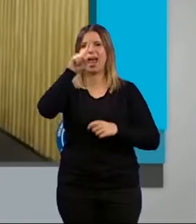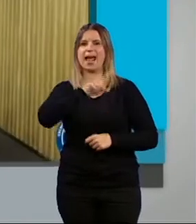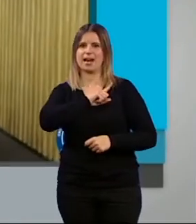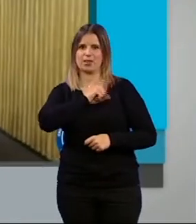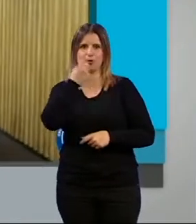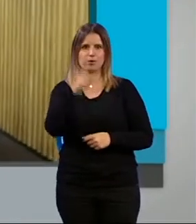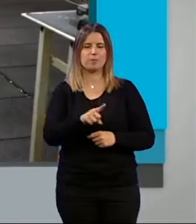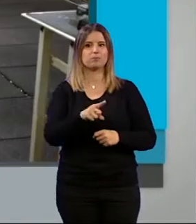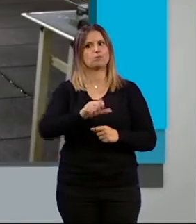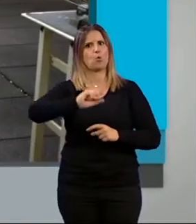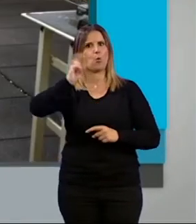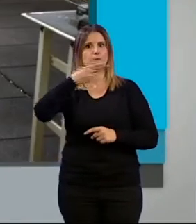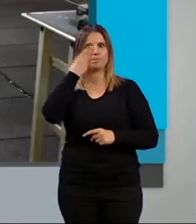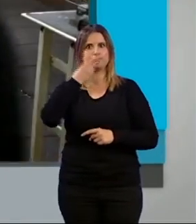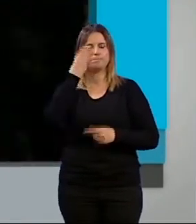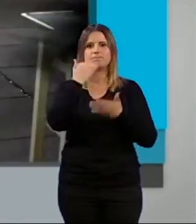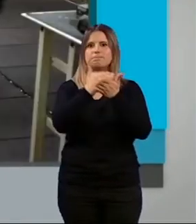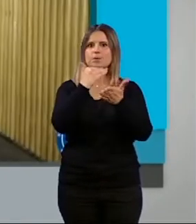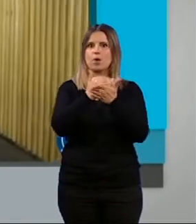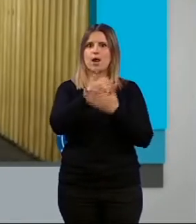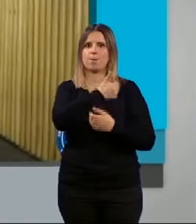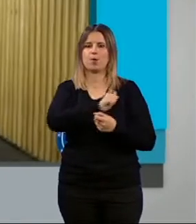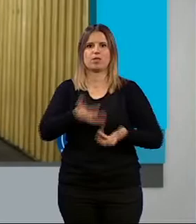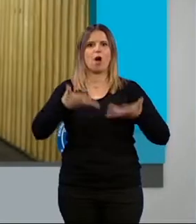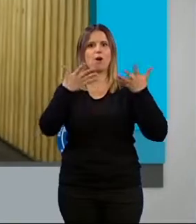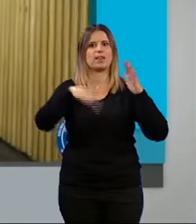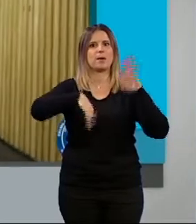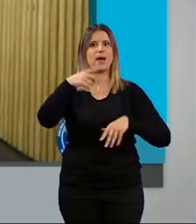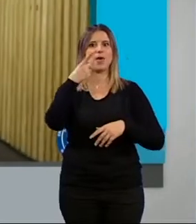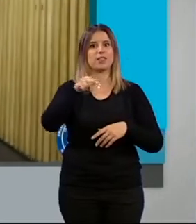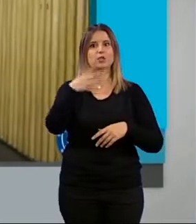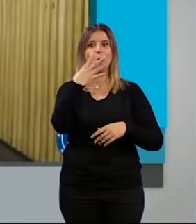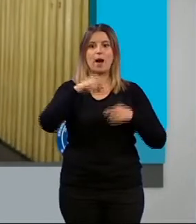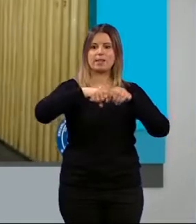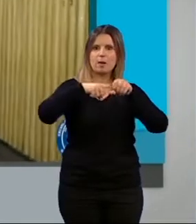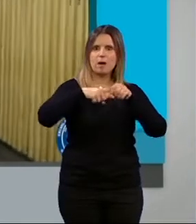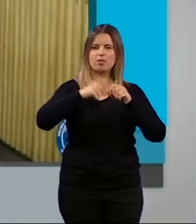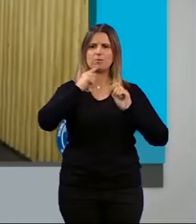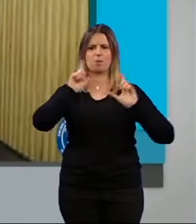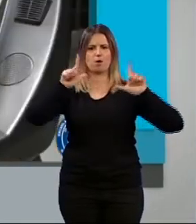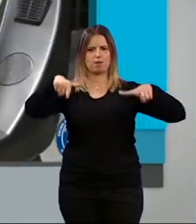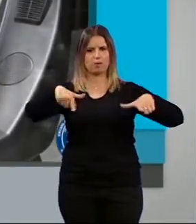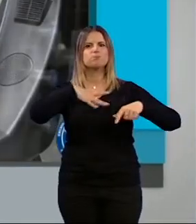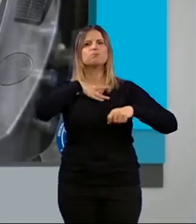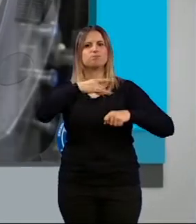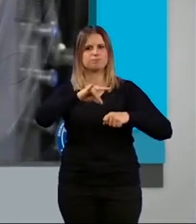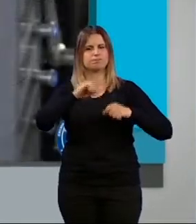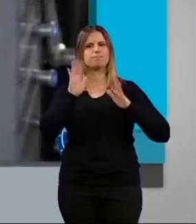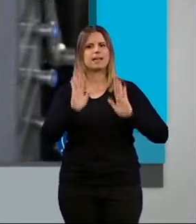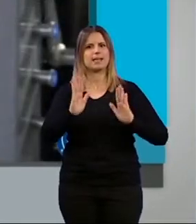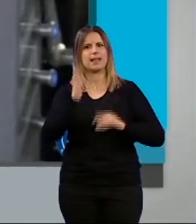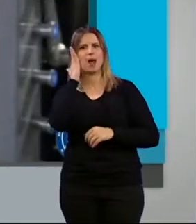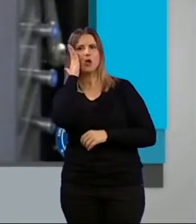Otro de los atractivos que ofrece esta Escuela de Policía, que oferta más de 140 plazas, son sus instalaciones y la posibilidad de hospedaje,